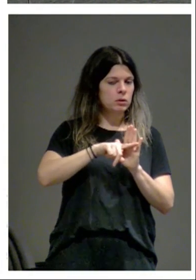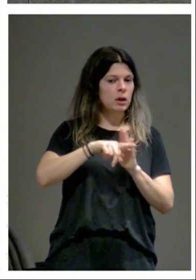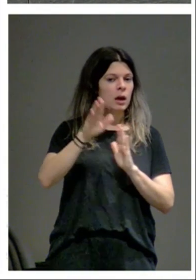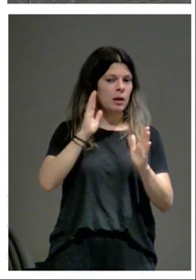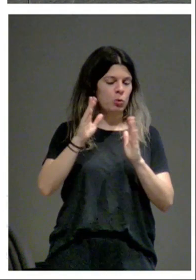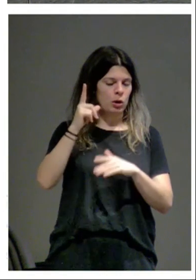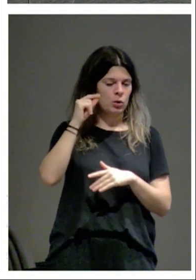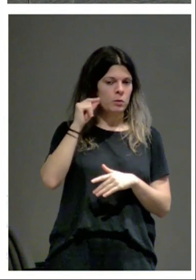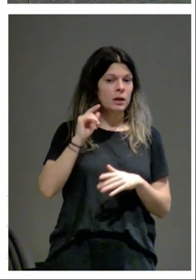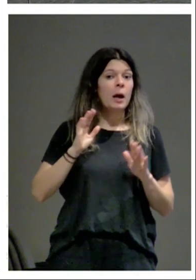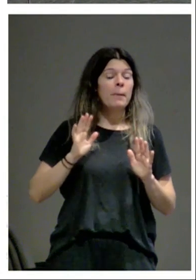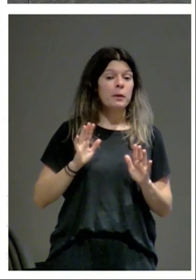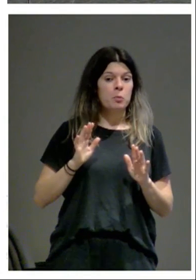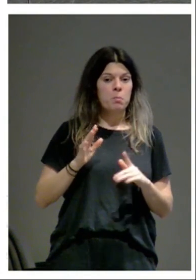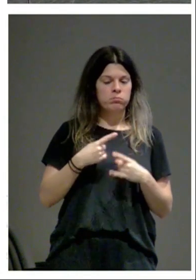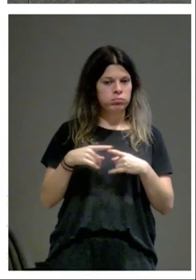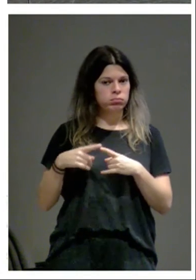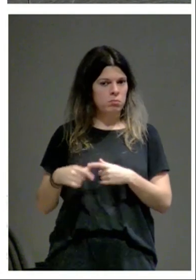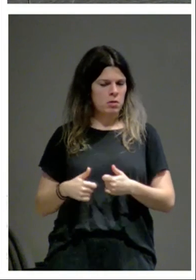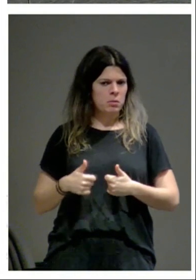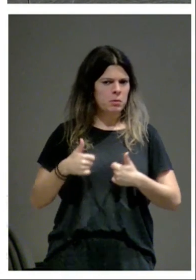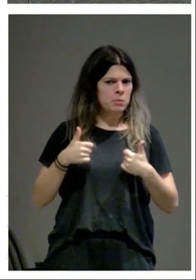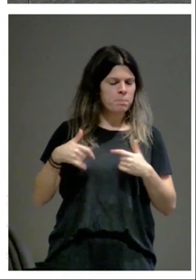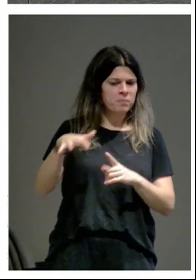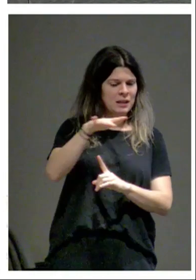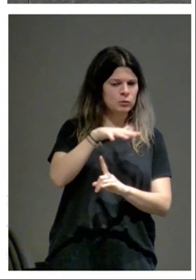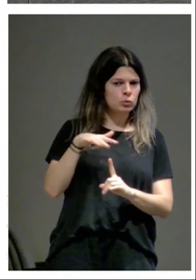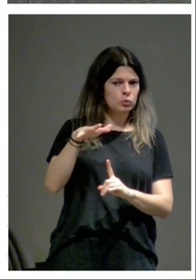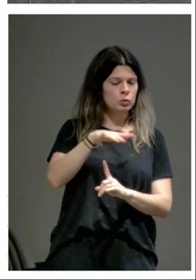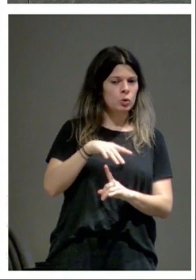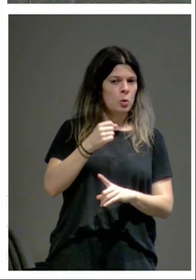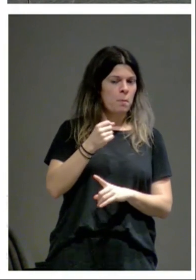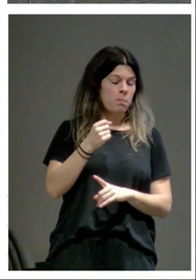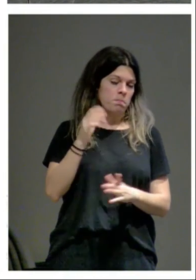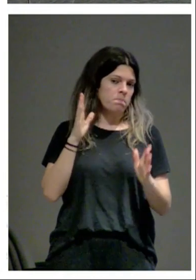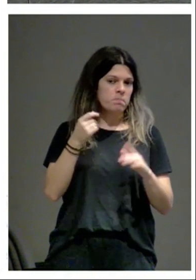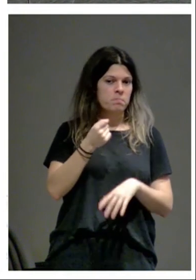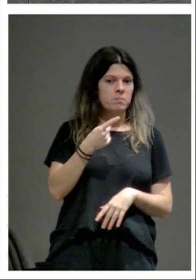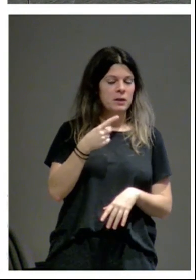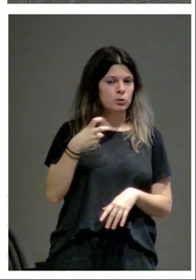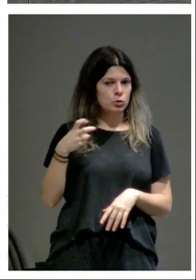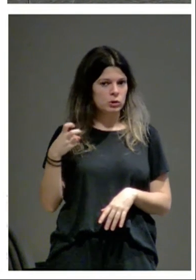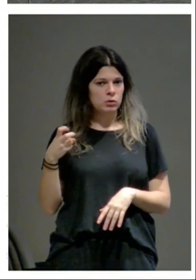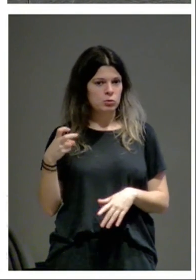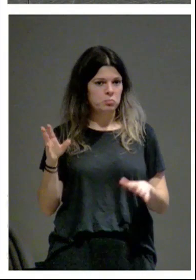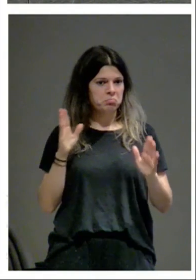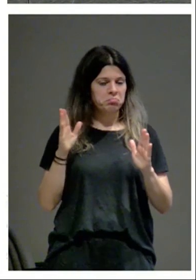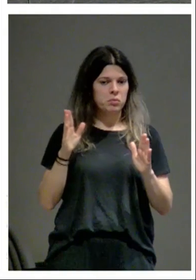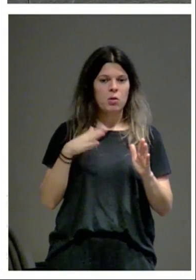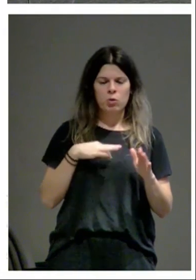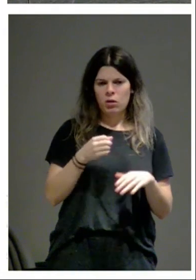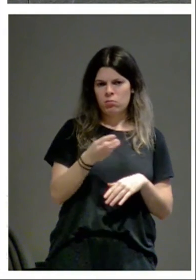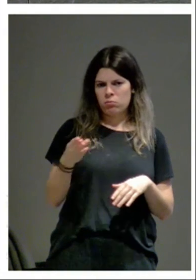pero hay muchos más del entorno lo que decimos el entorno de 1200 habrá otros